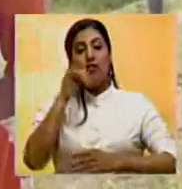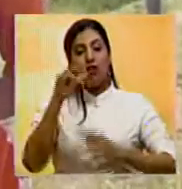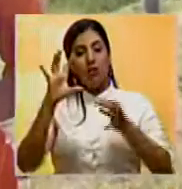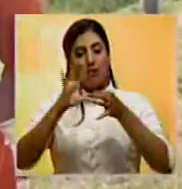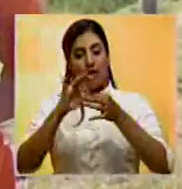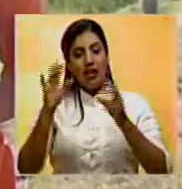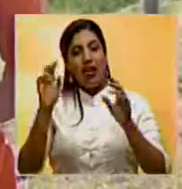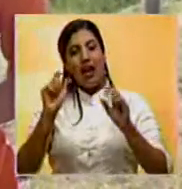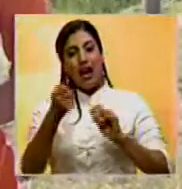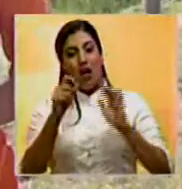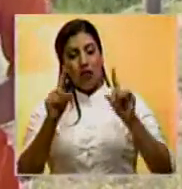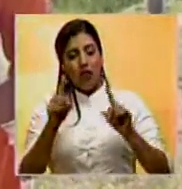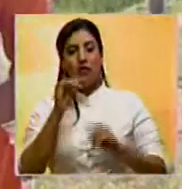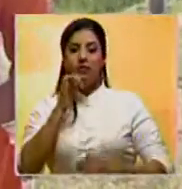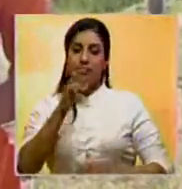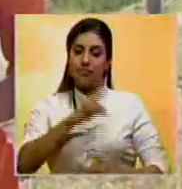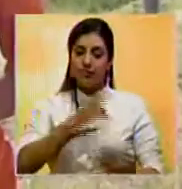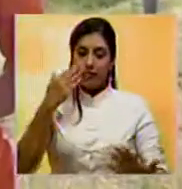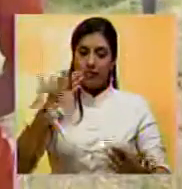con Telecentro Canal 11, Marianela Rodín, Noticiero.